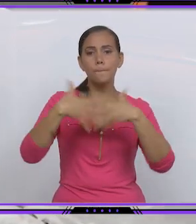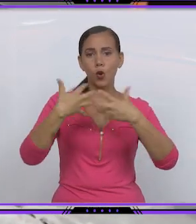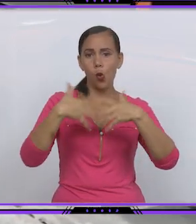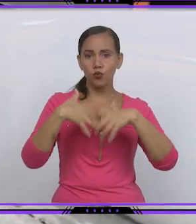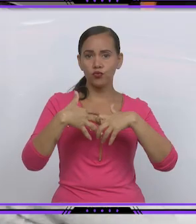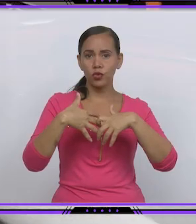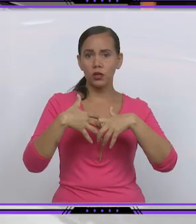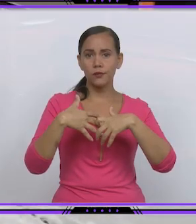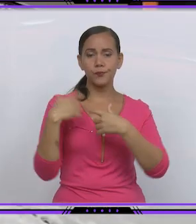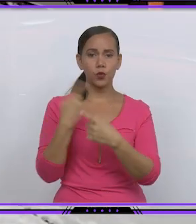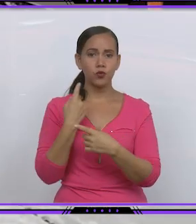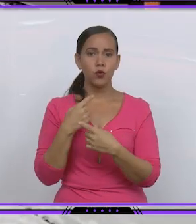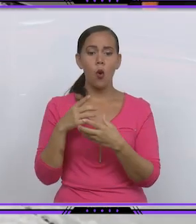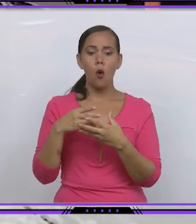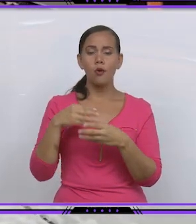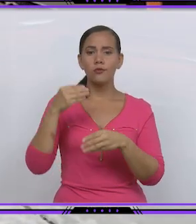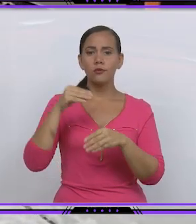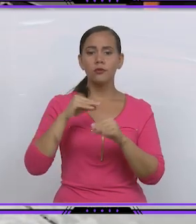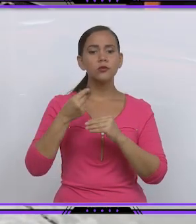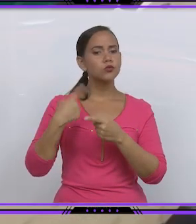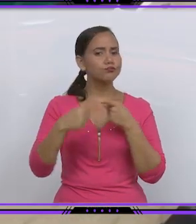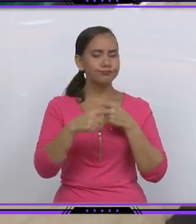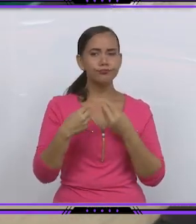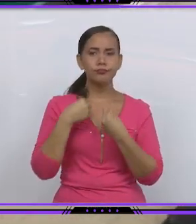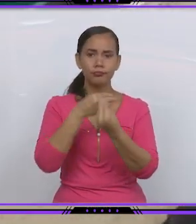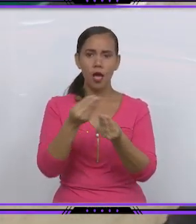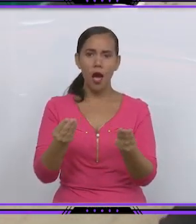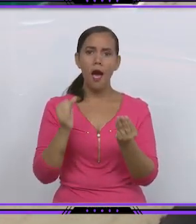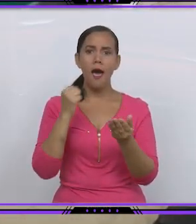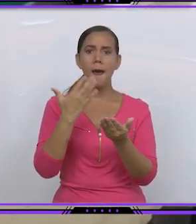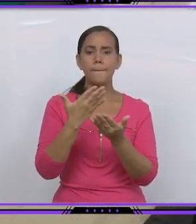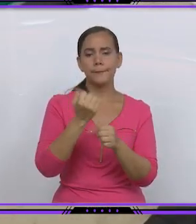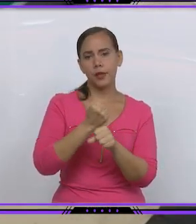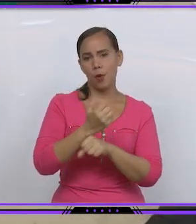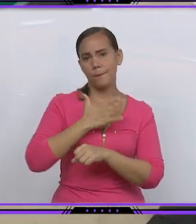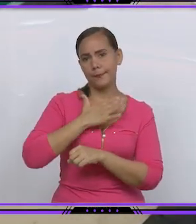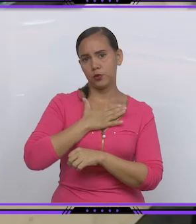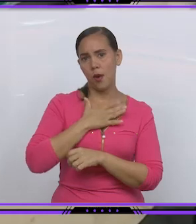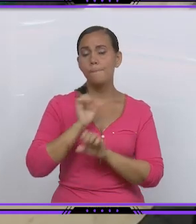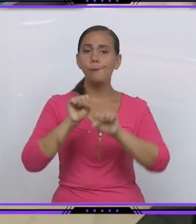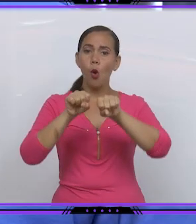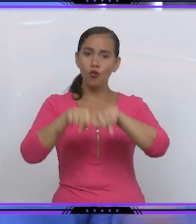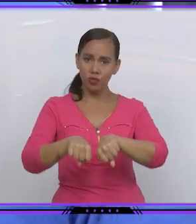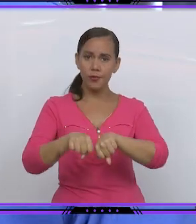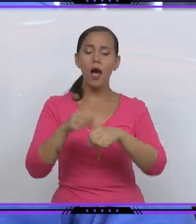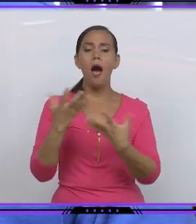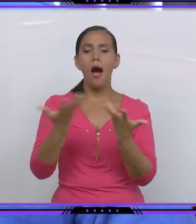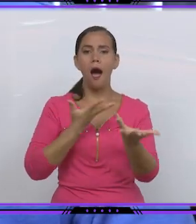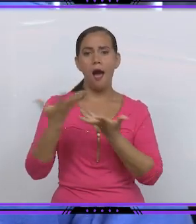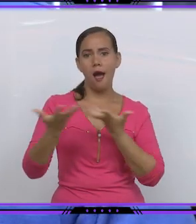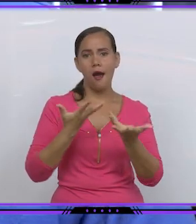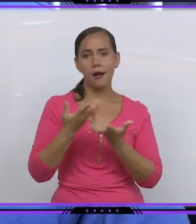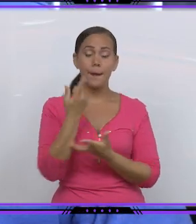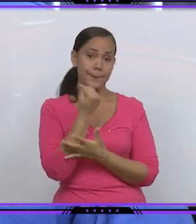sanitario y servilletas a estas MIPIMES en pequeñas escalas que nos da la posibilidad de interactuar con ellos e interactuar con precios,